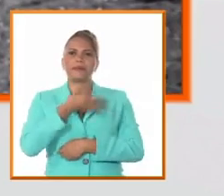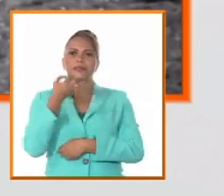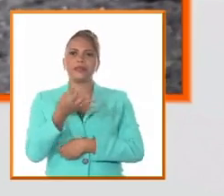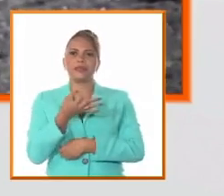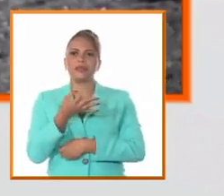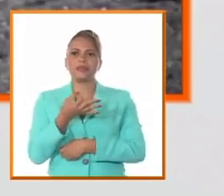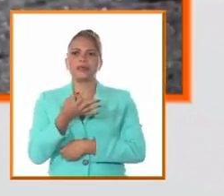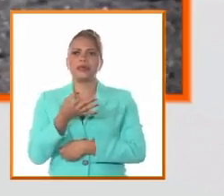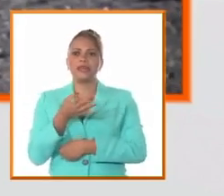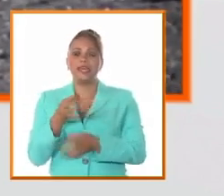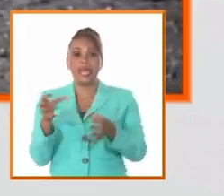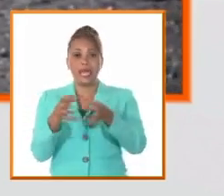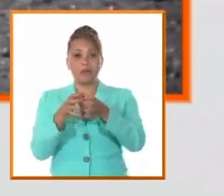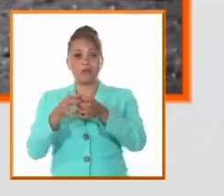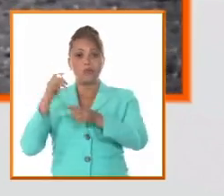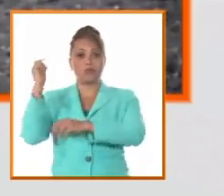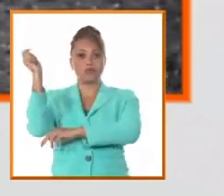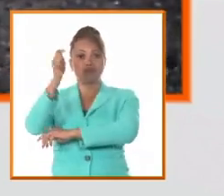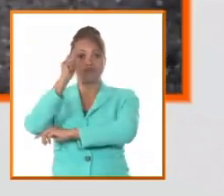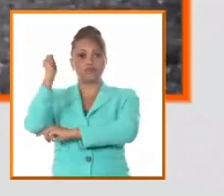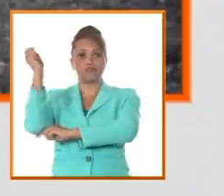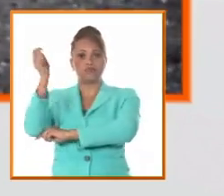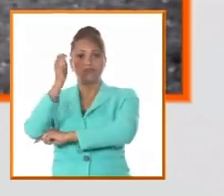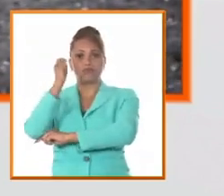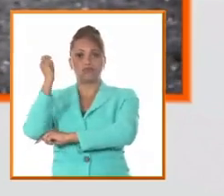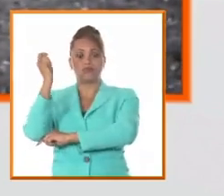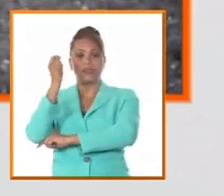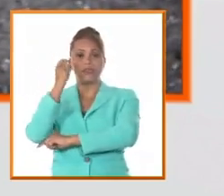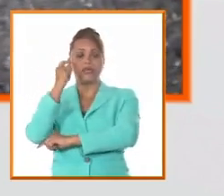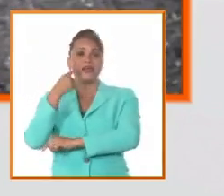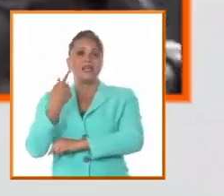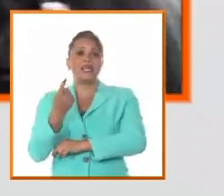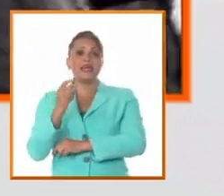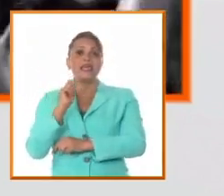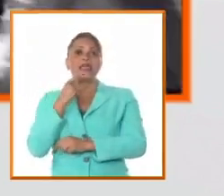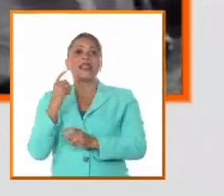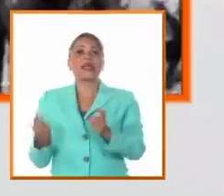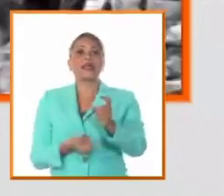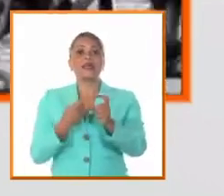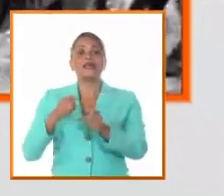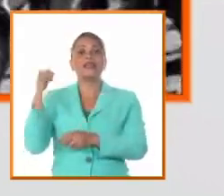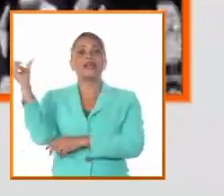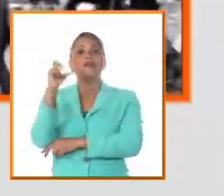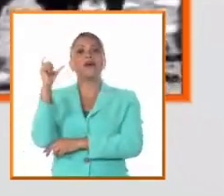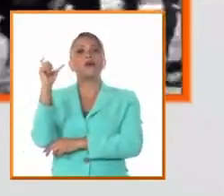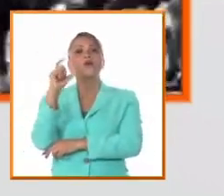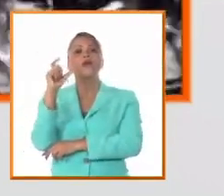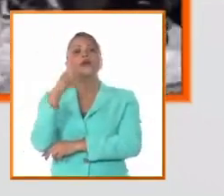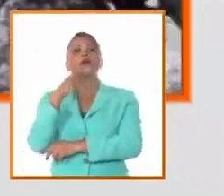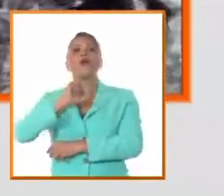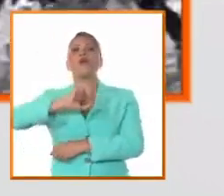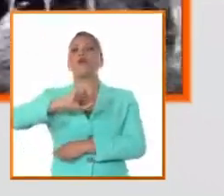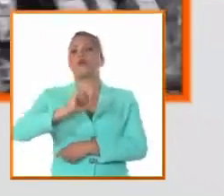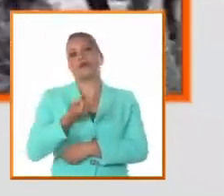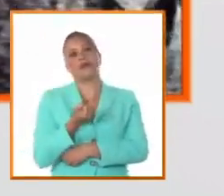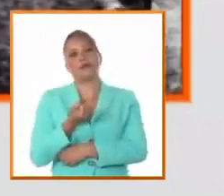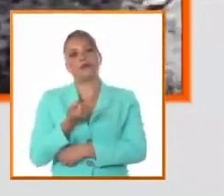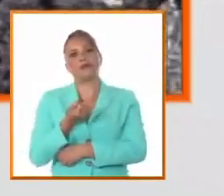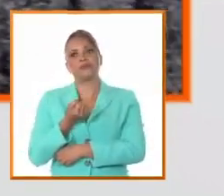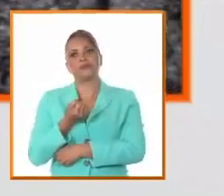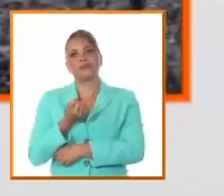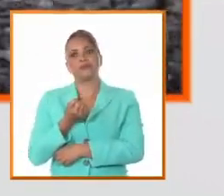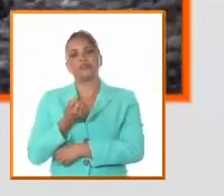esto lleva a que casi el lanzamiento de Camagüe es obligado no les queda más remedio